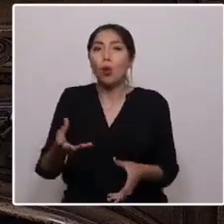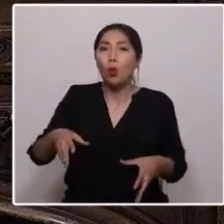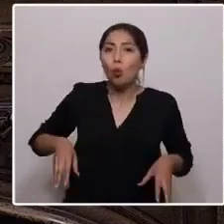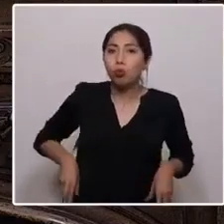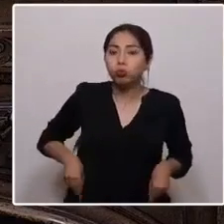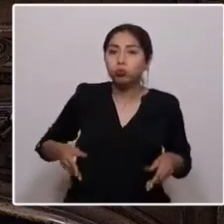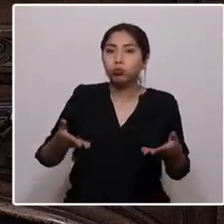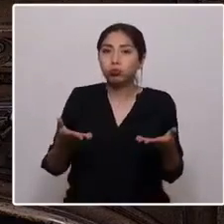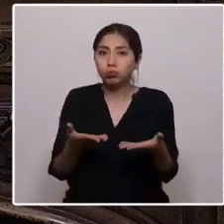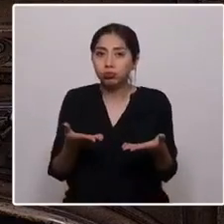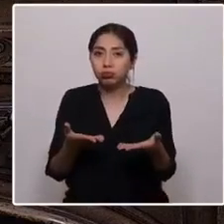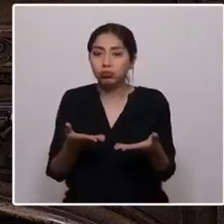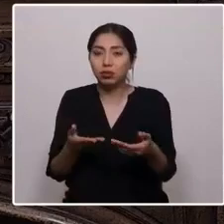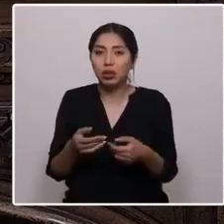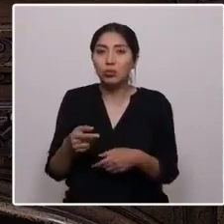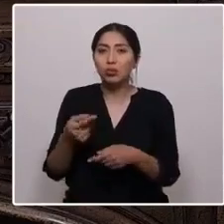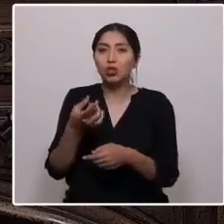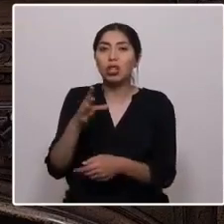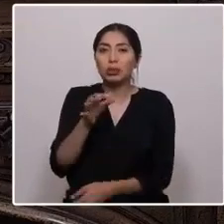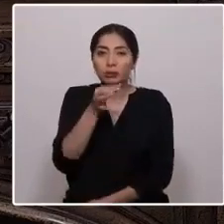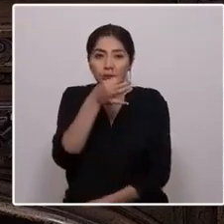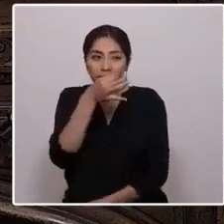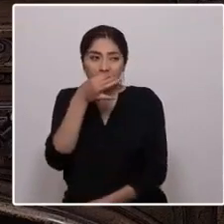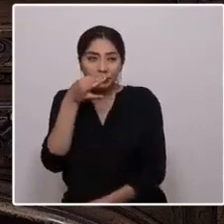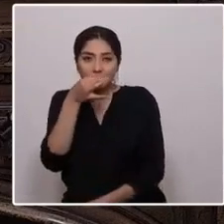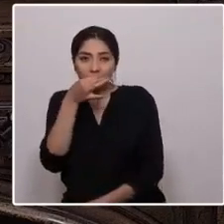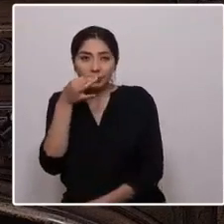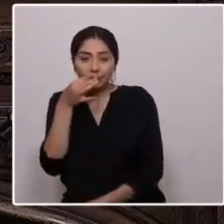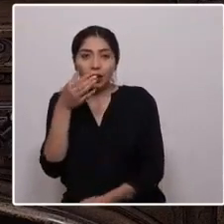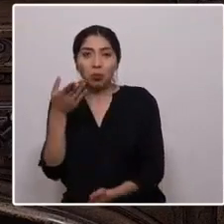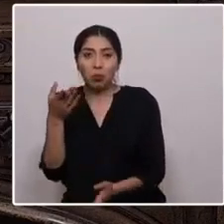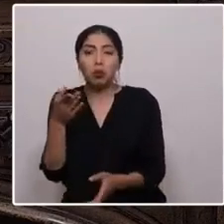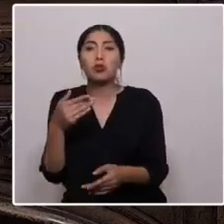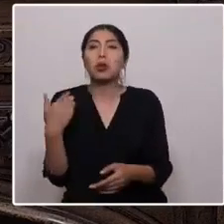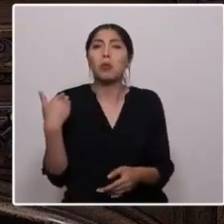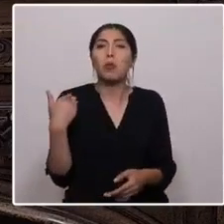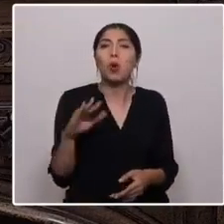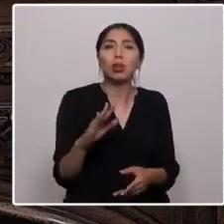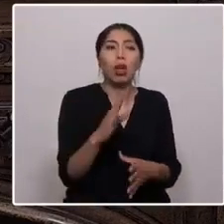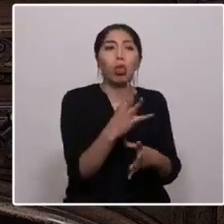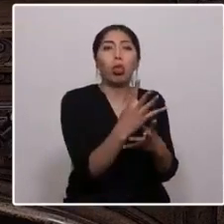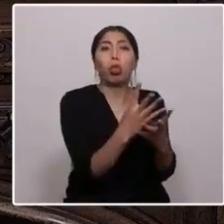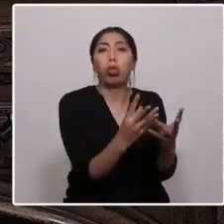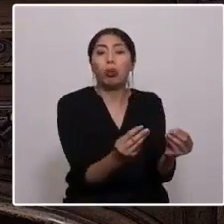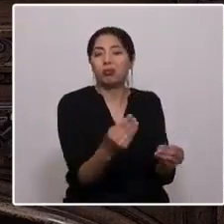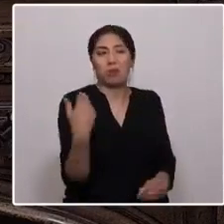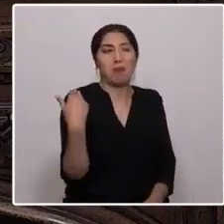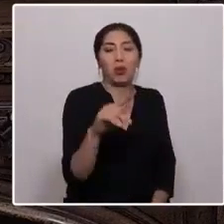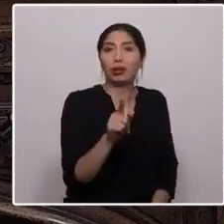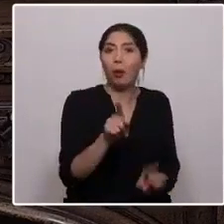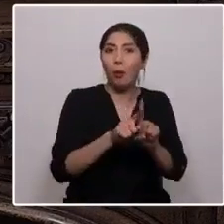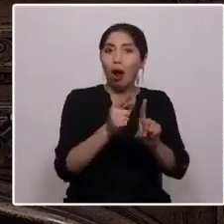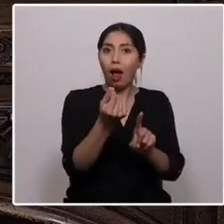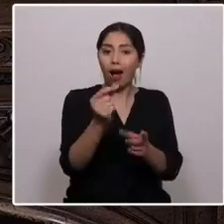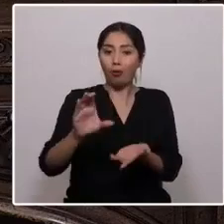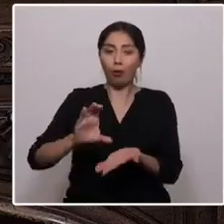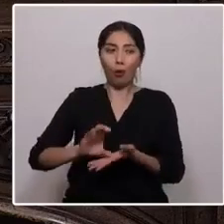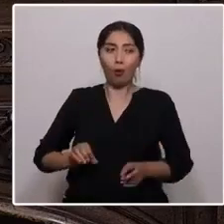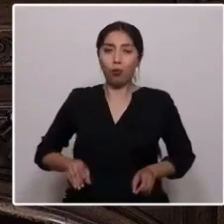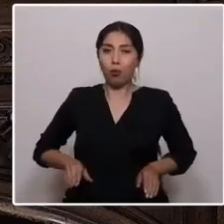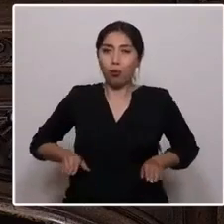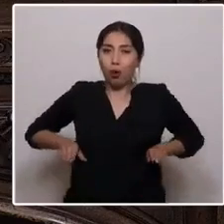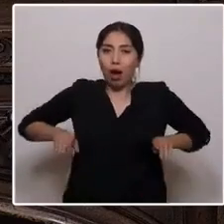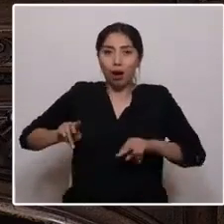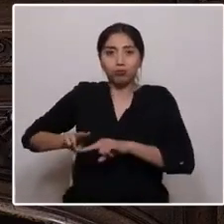propiedades inescrupulosos, al costo de la destrucción, con el afán de enriquecerse. Mientras animales,